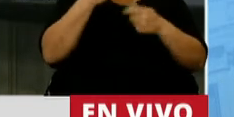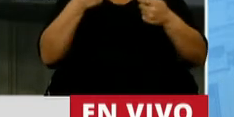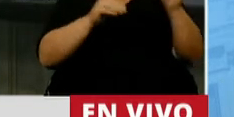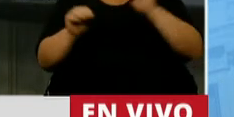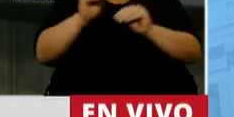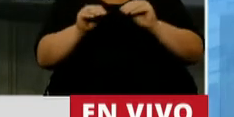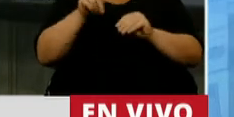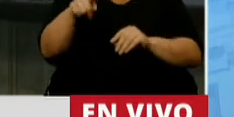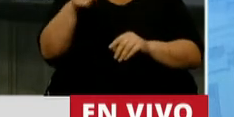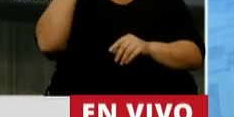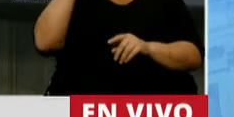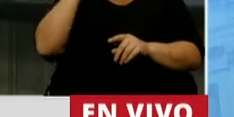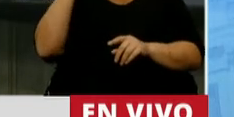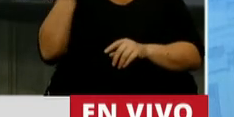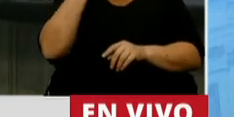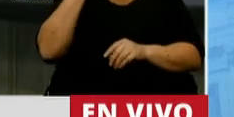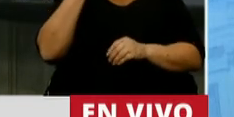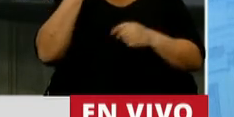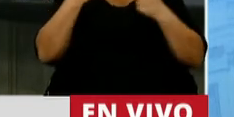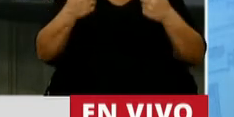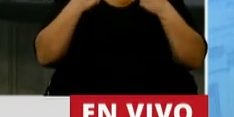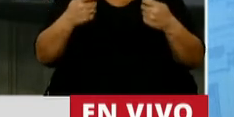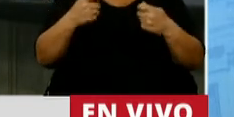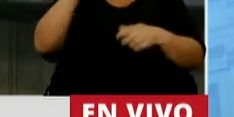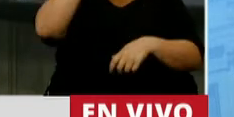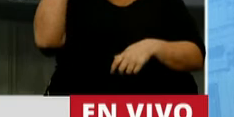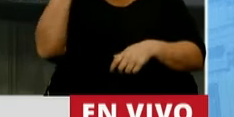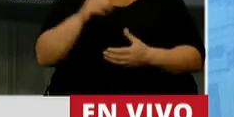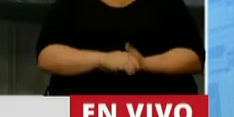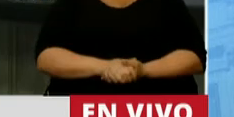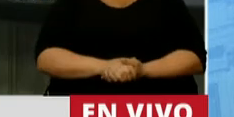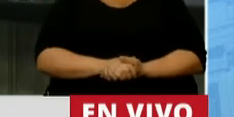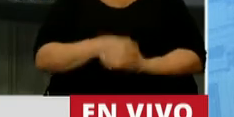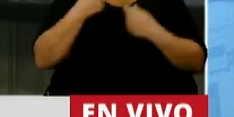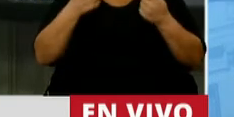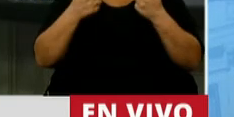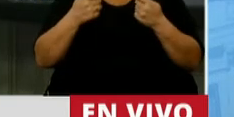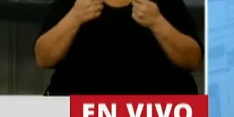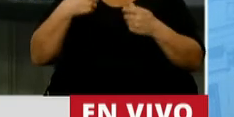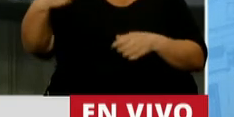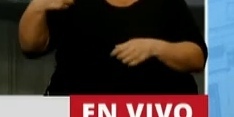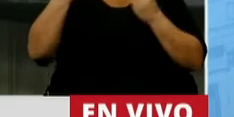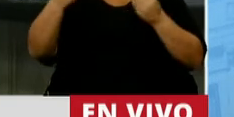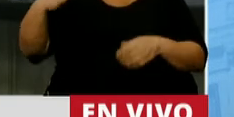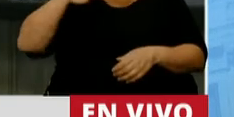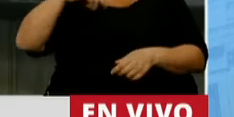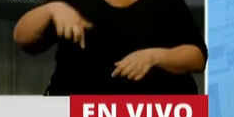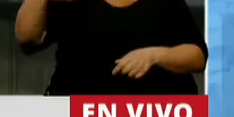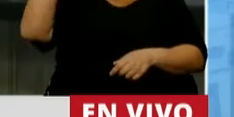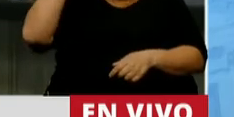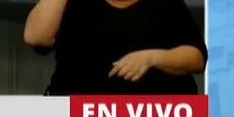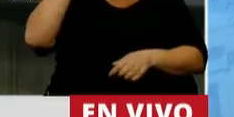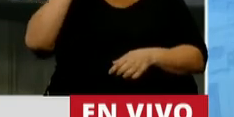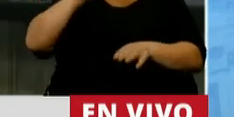gastos, porque no tiene en cuenta el principal gasto del Estado Nacional, que es el gasto previsional, porque aún este Congreso